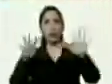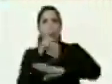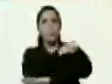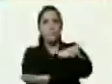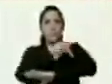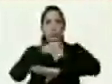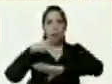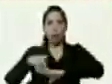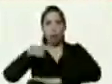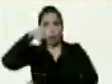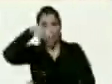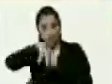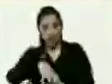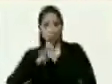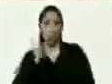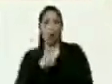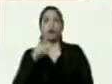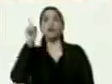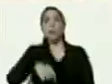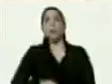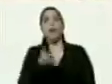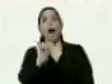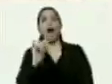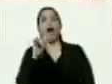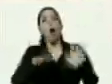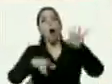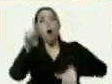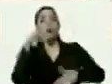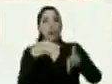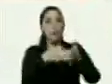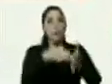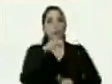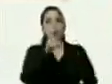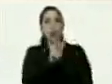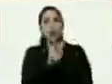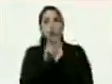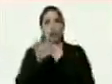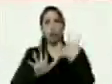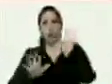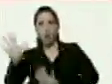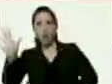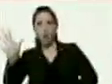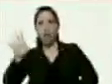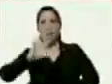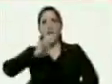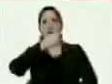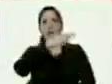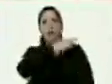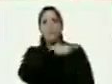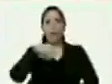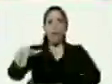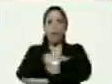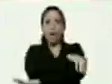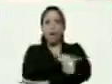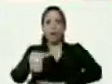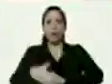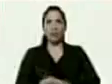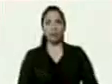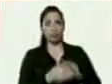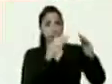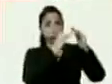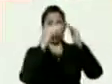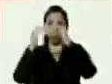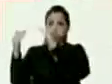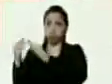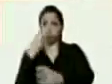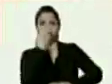también hay once mil doscientos quince jefes de calle que casa por casa